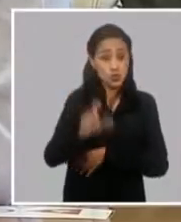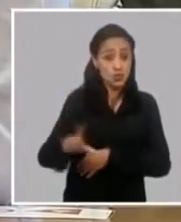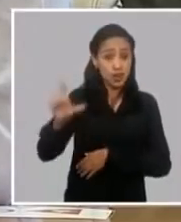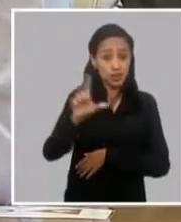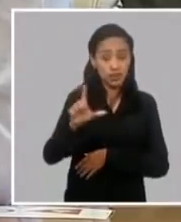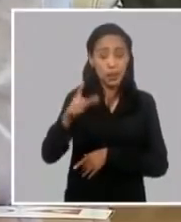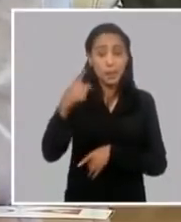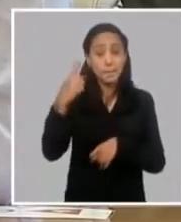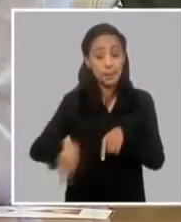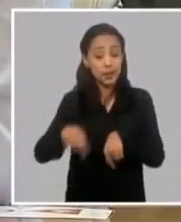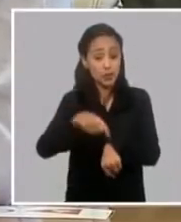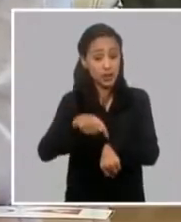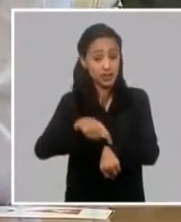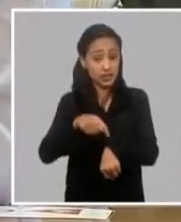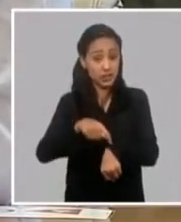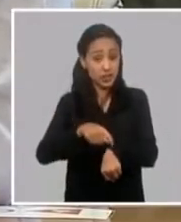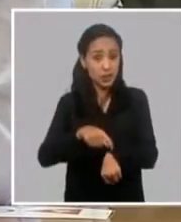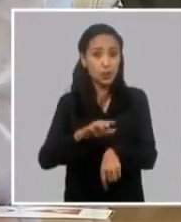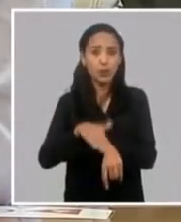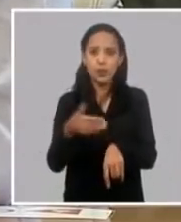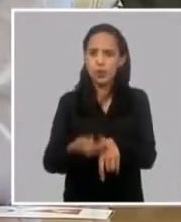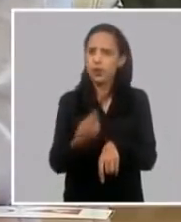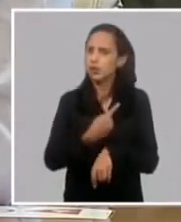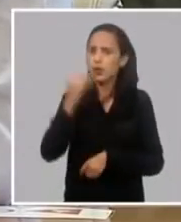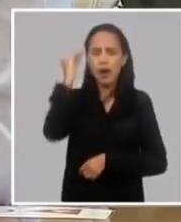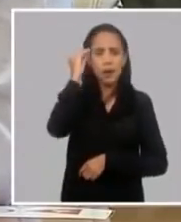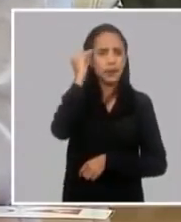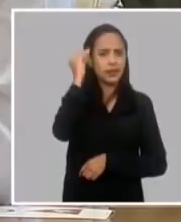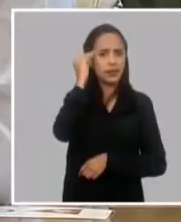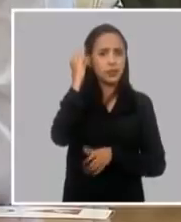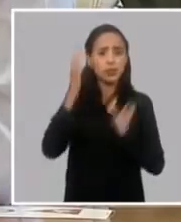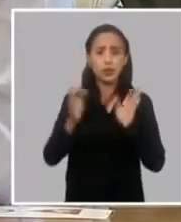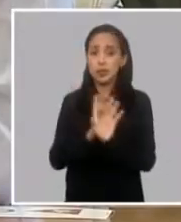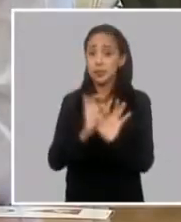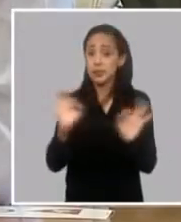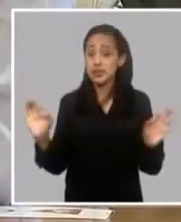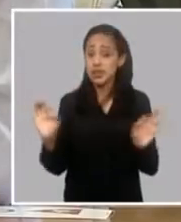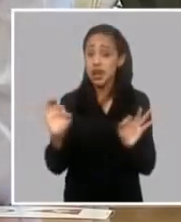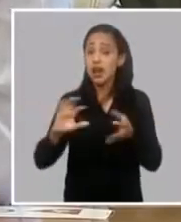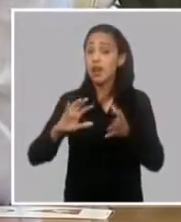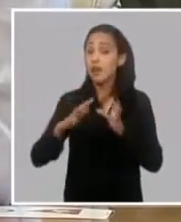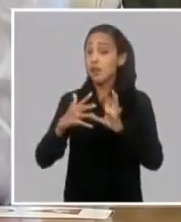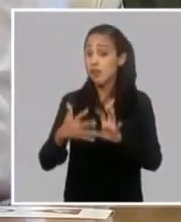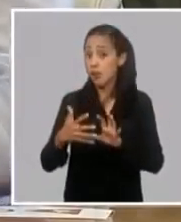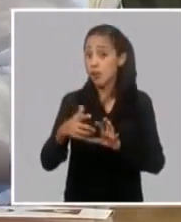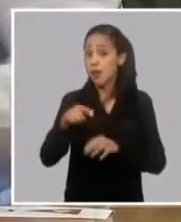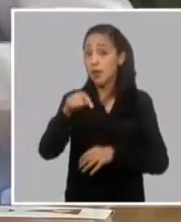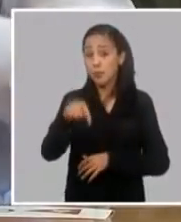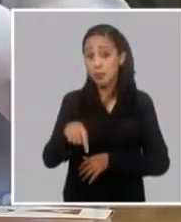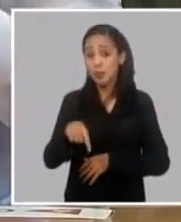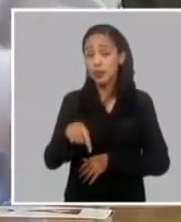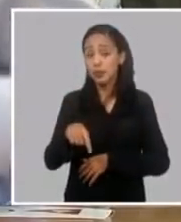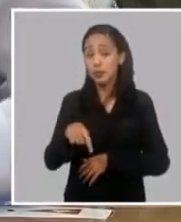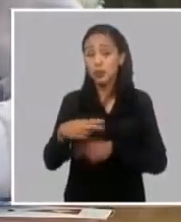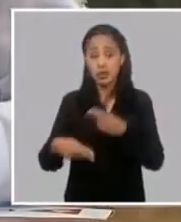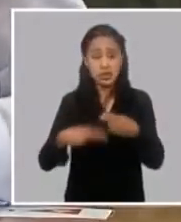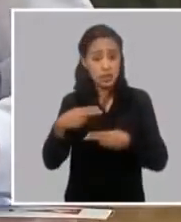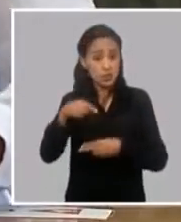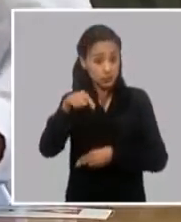de los aprendizajes que tuvimos del periodo especial de la manera en que tuvimos que enfrentar el periodo especial desarrollamos